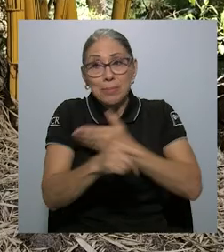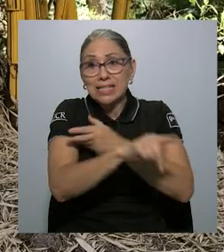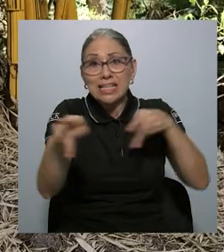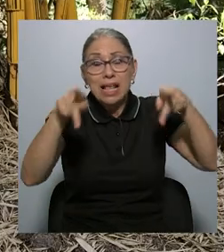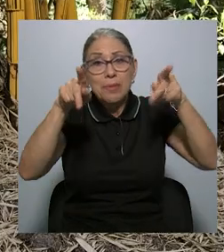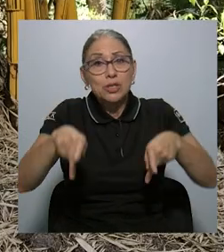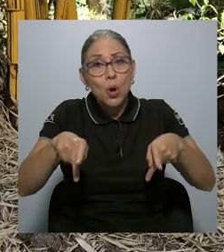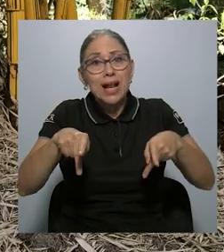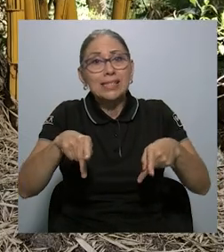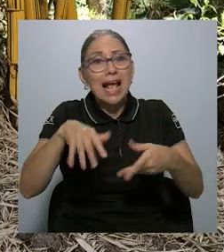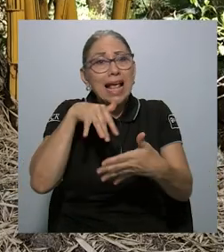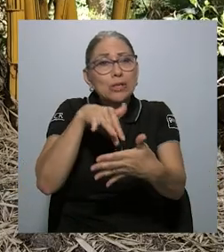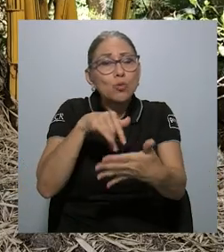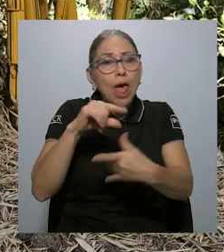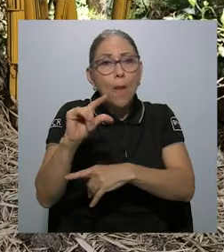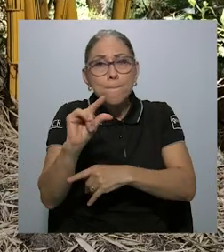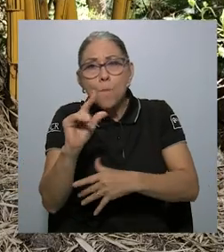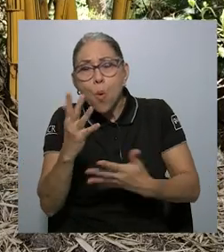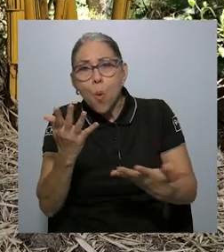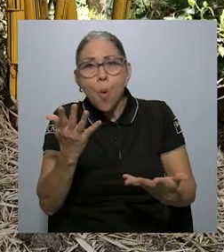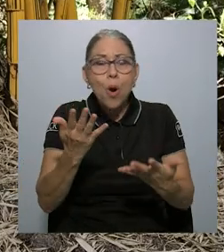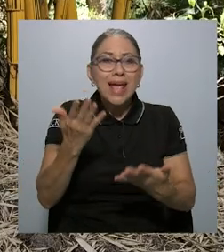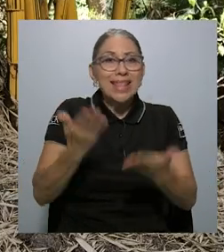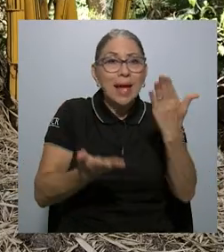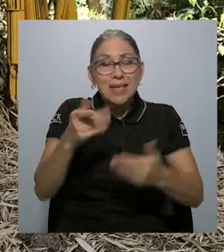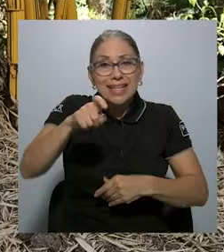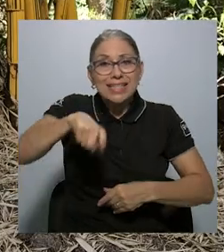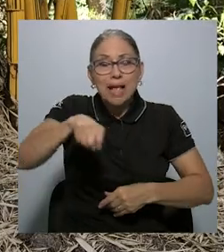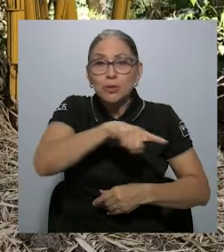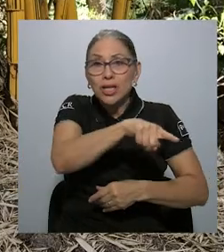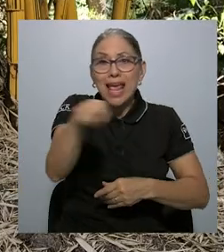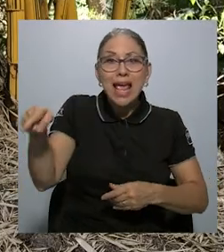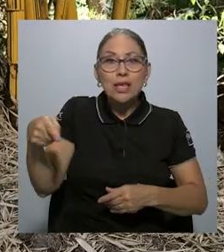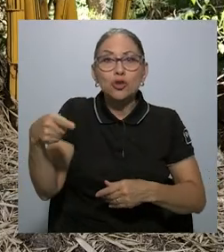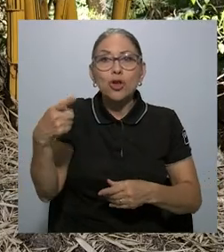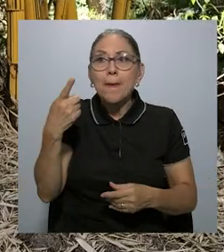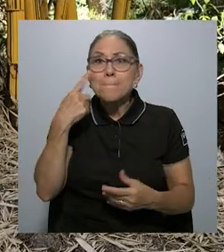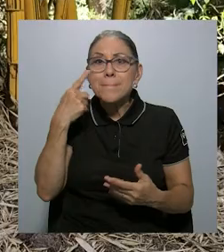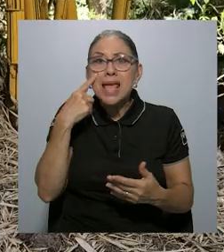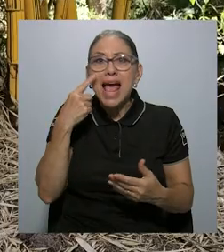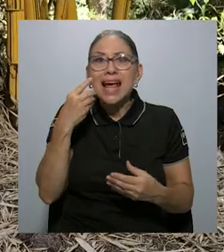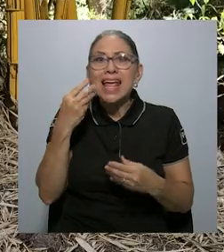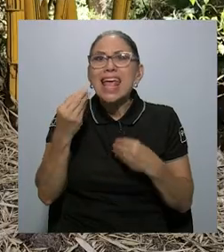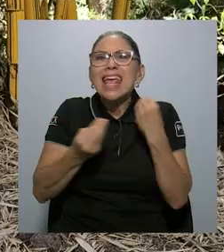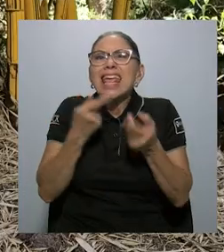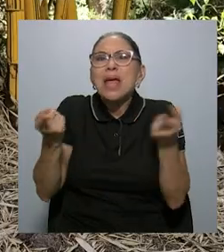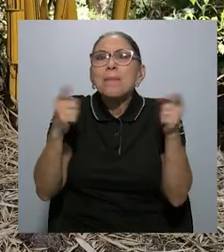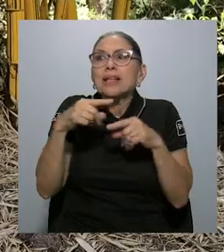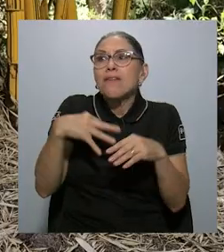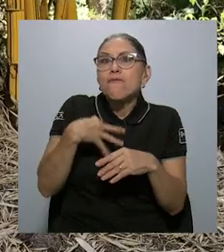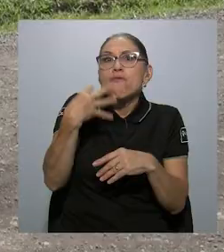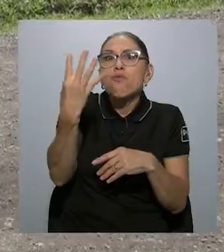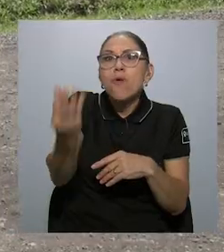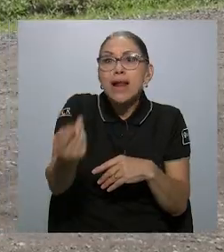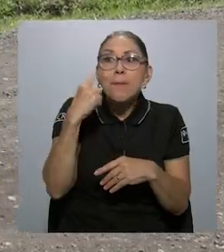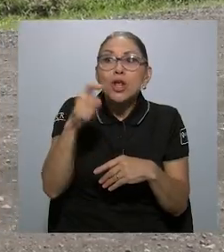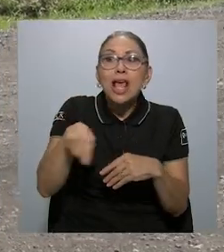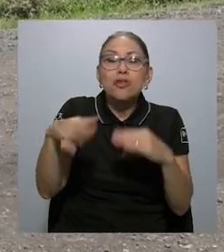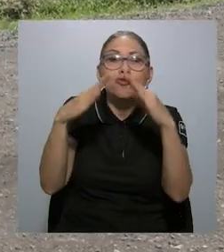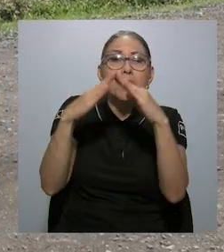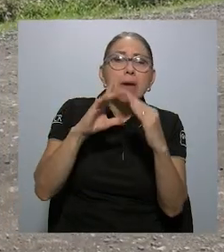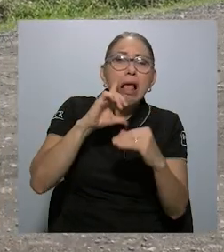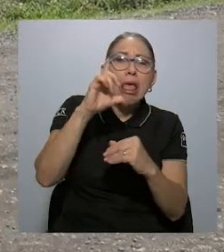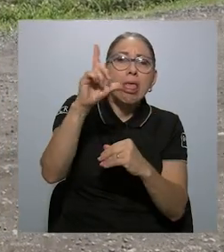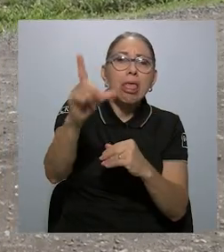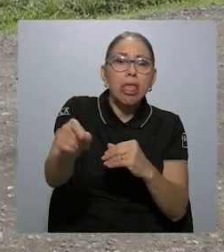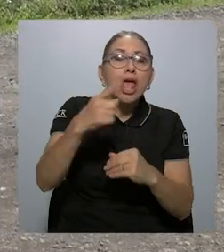tienen baja escolaridad y necesitamos también que ellos vean cómo se ve afuera de lo que ellos ya viven. Ellos viven en